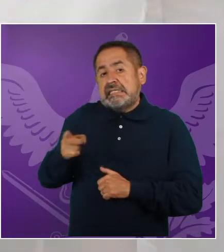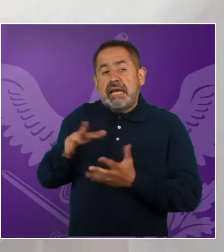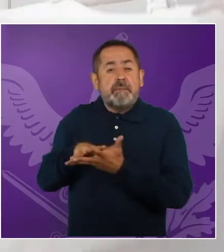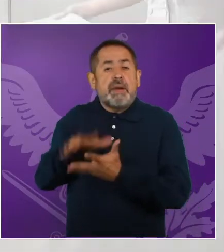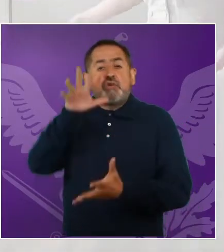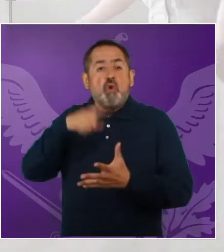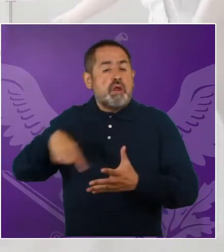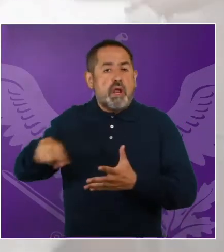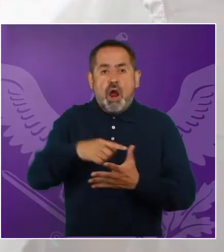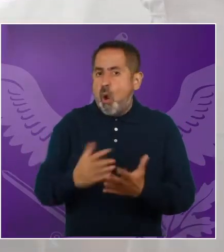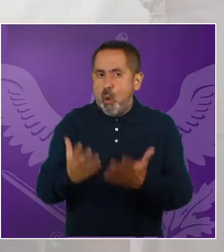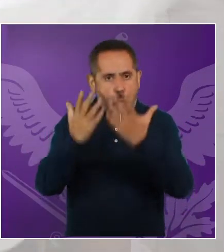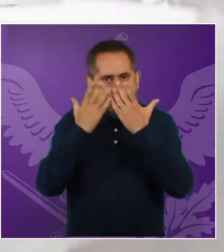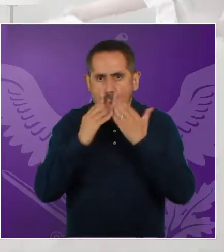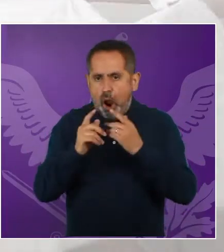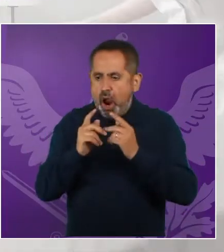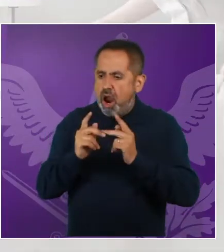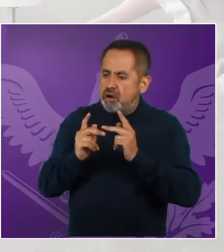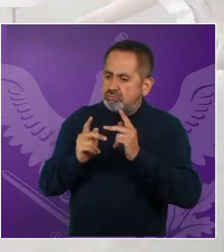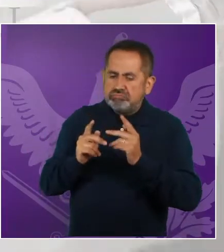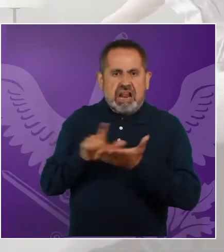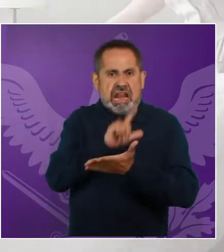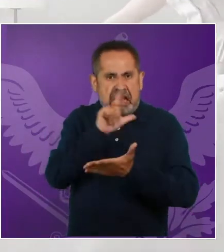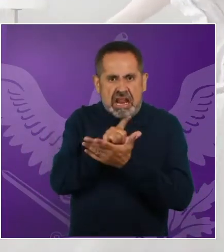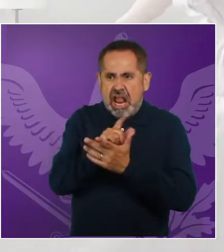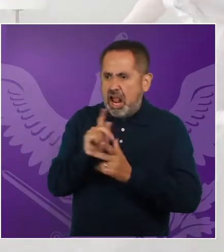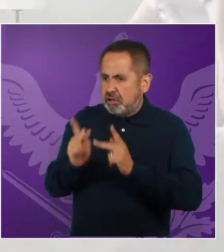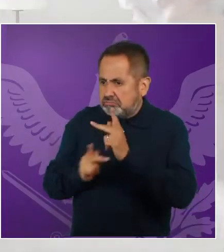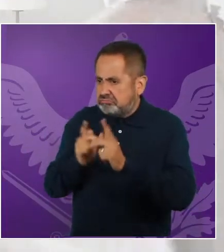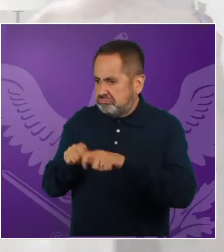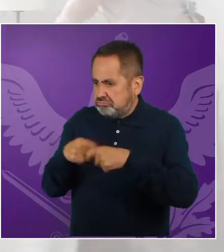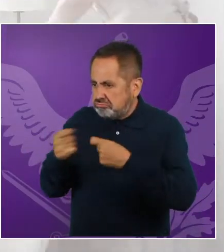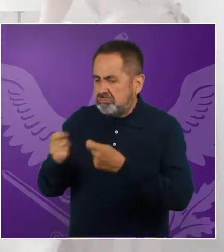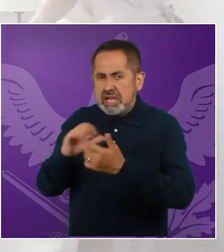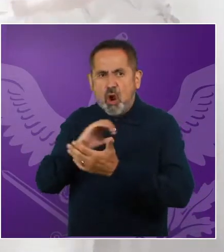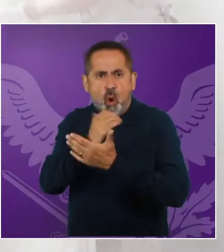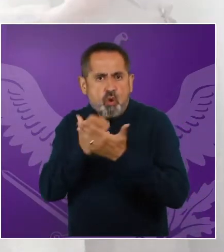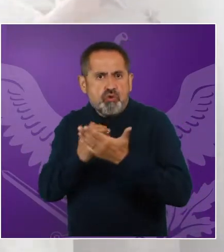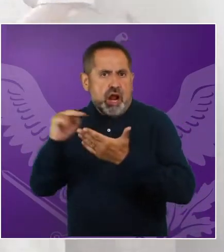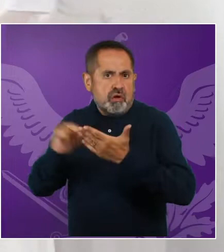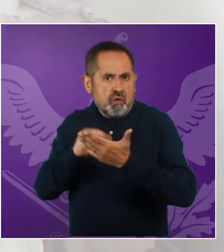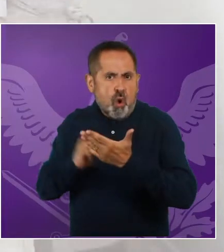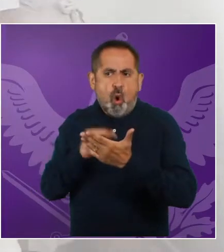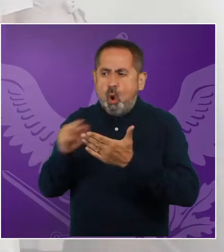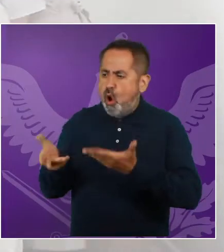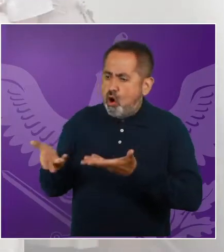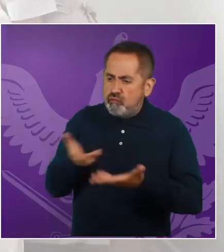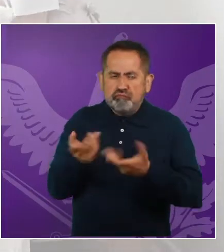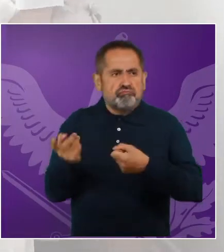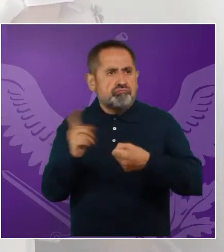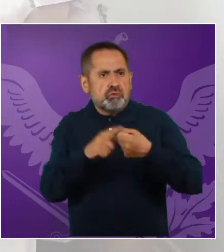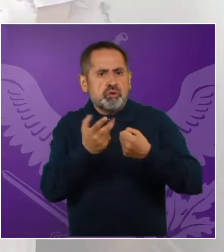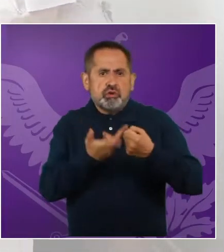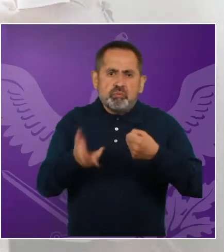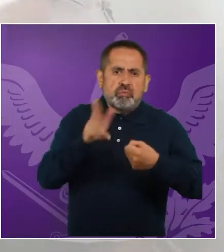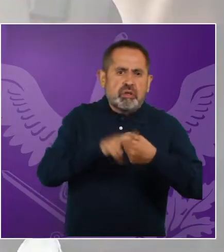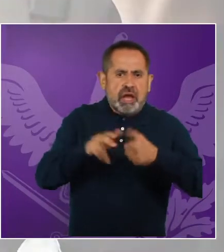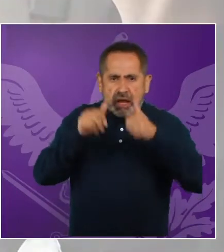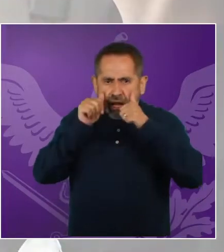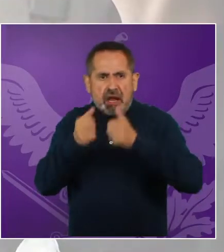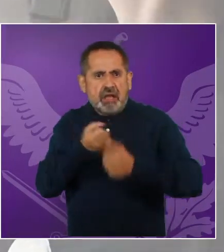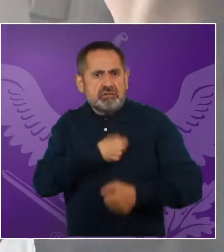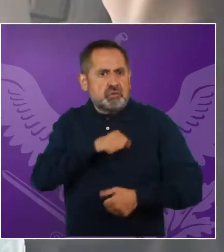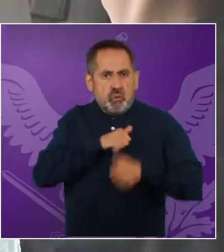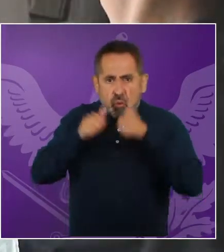trabajadoras del hogar aún no cuenta con prestaciones de ley, contratos por escrito o acceso a servicios de salud y seguridad